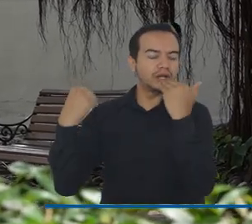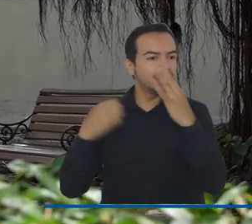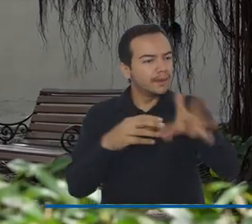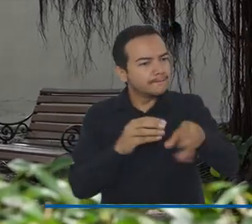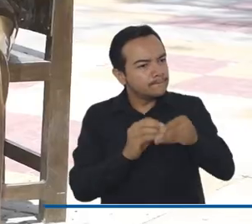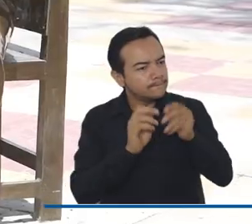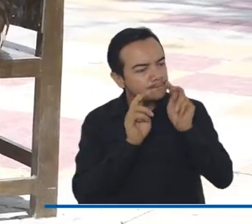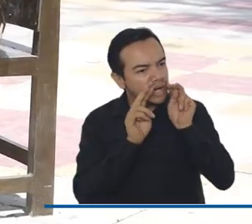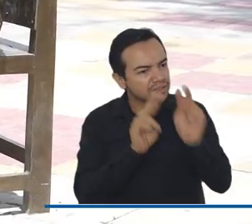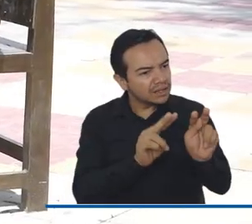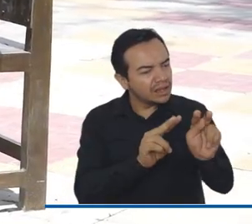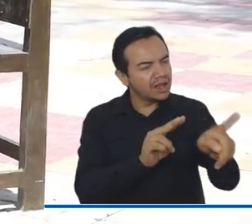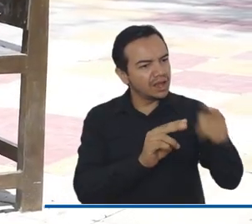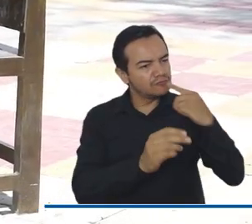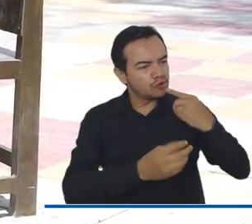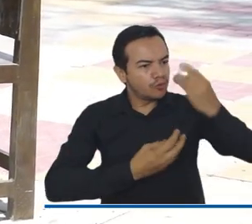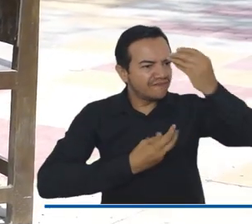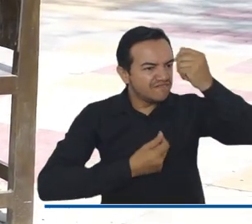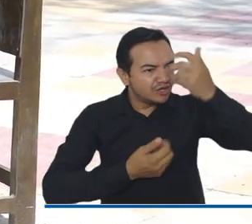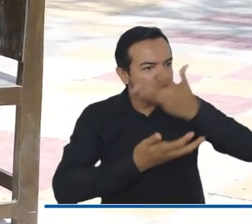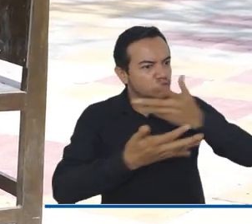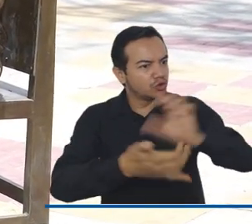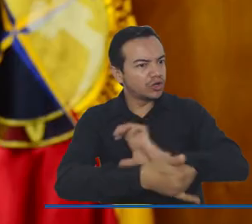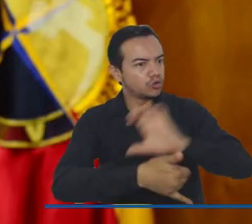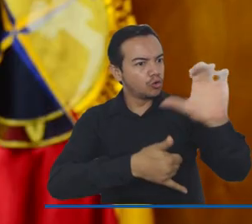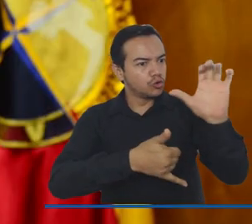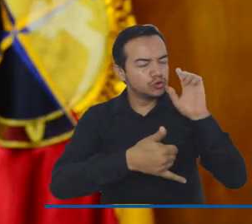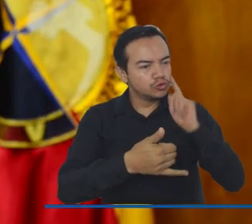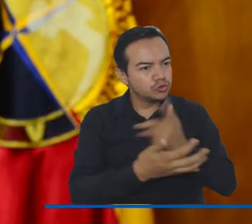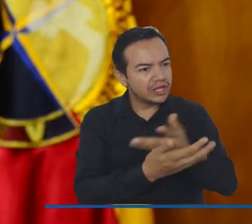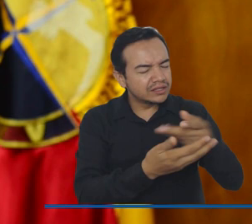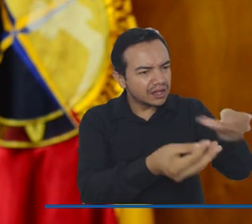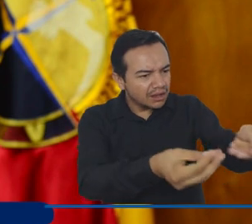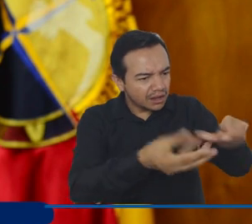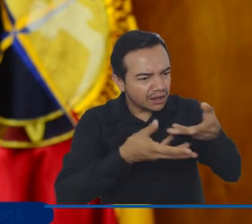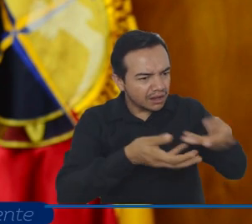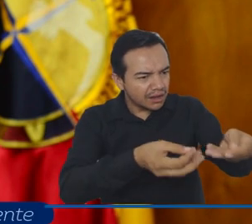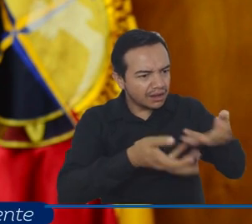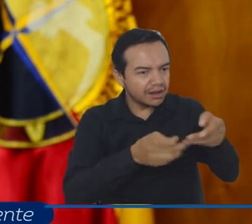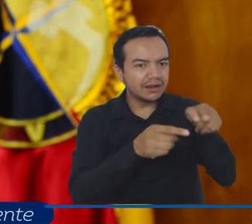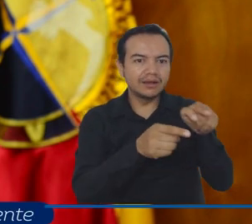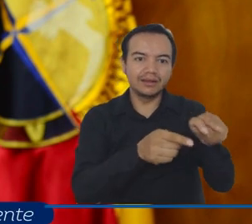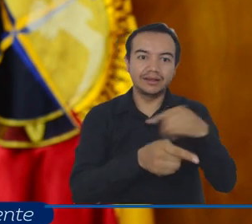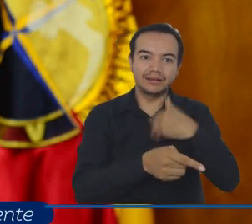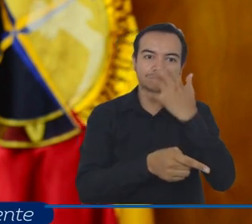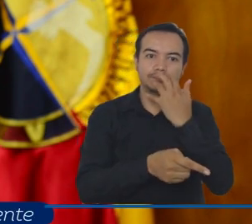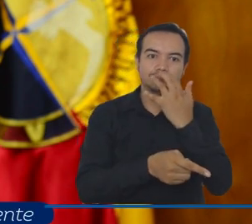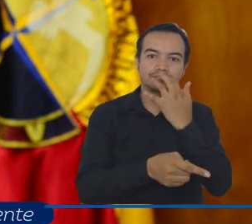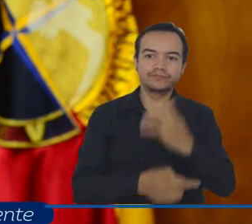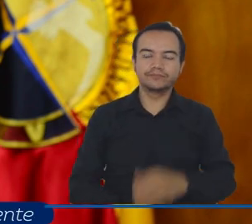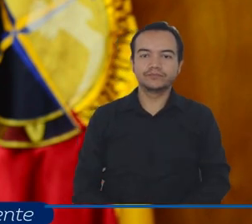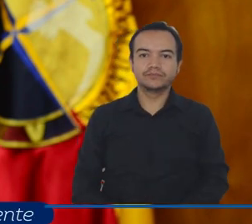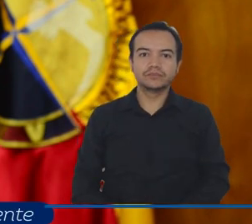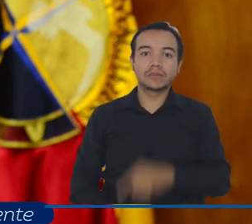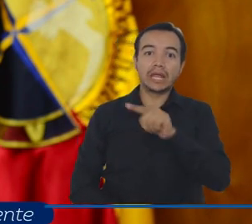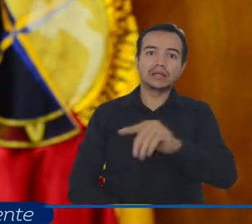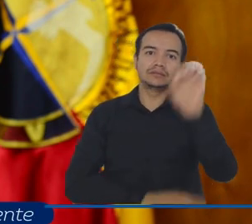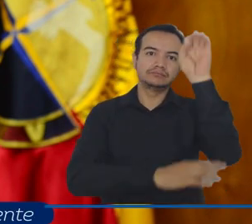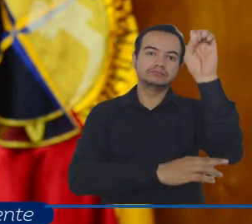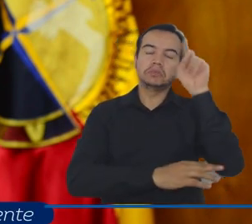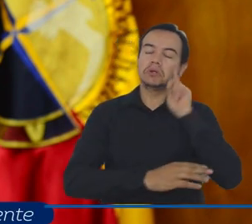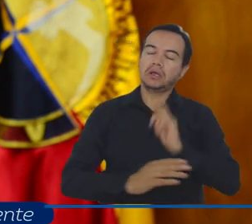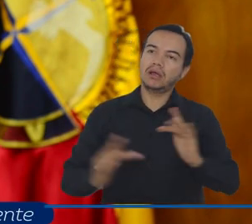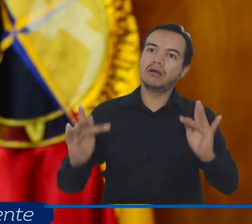los valores de nuestra cultura caribe, la riqueza. Es una iniciativa muy pertinente y además que cumple con la